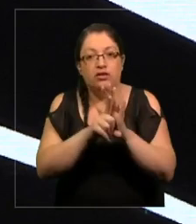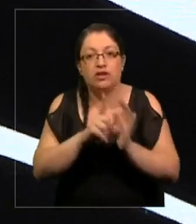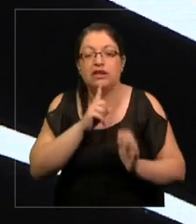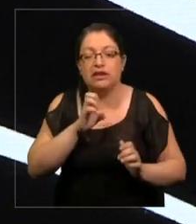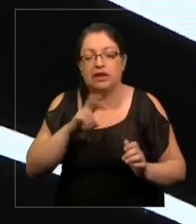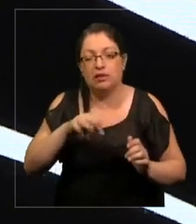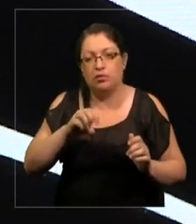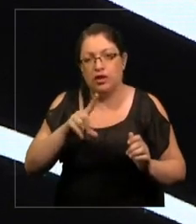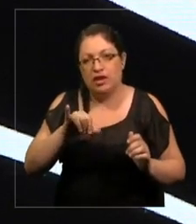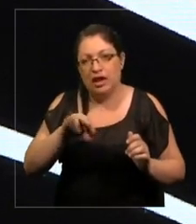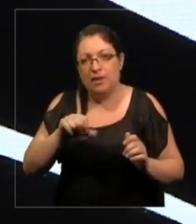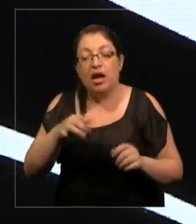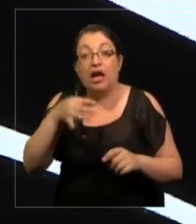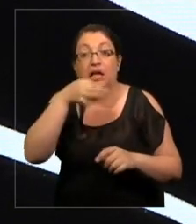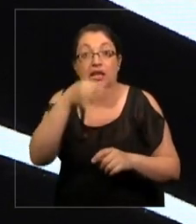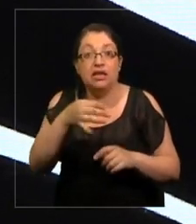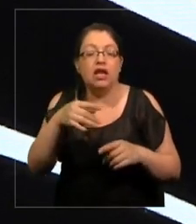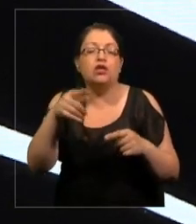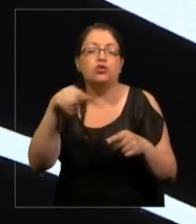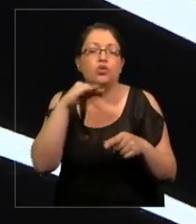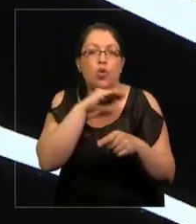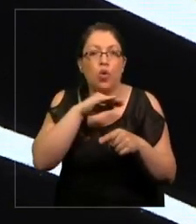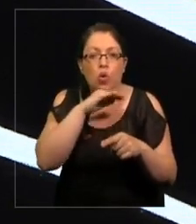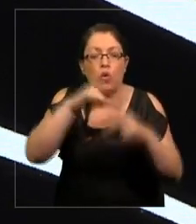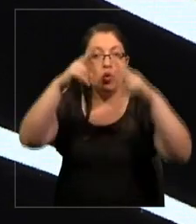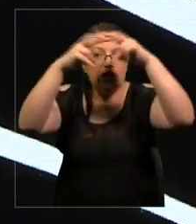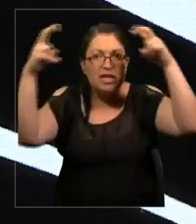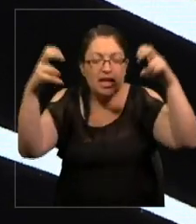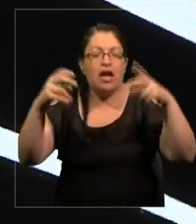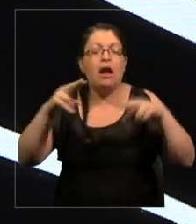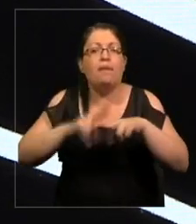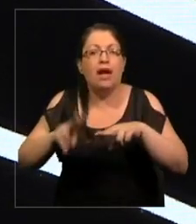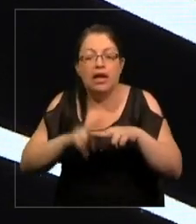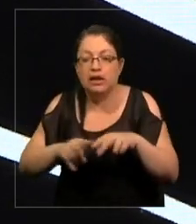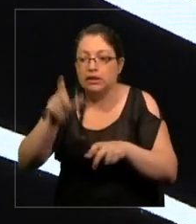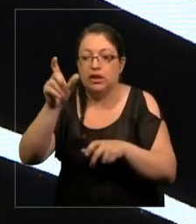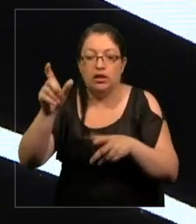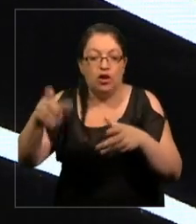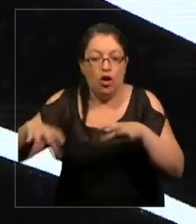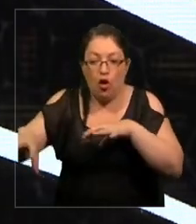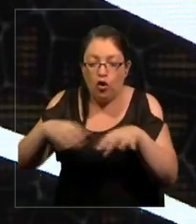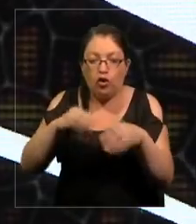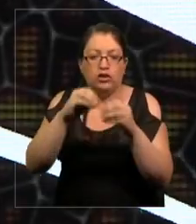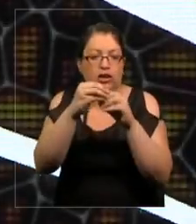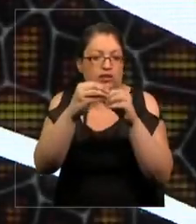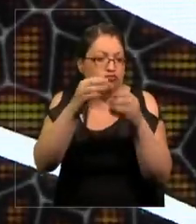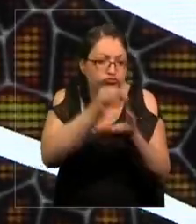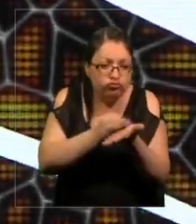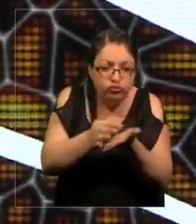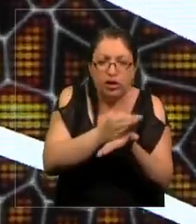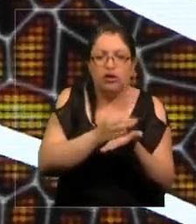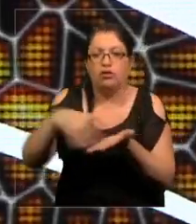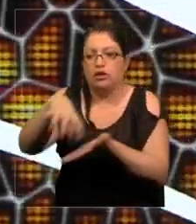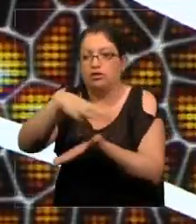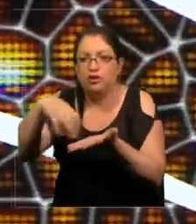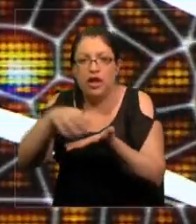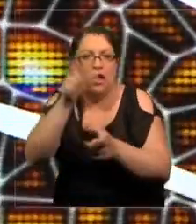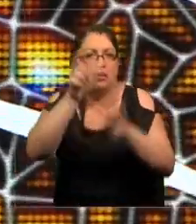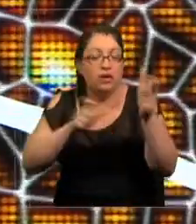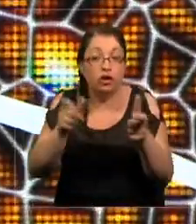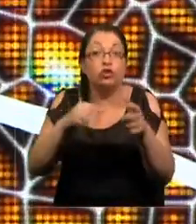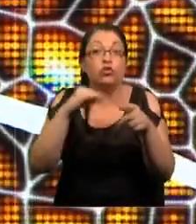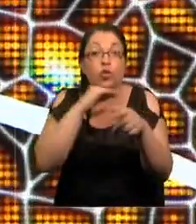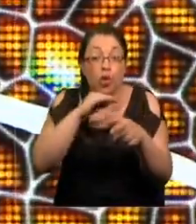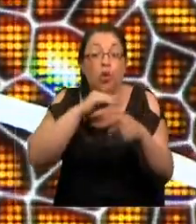dice que si tú usas energía para crear orden, para crear personas, células, ciudades, etc. Si